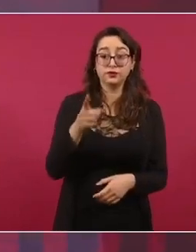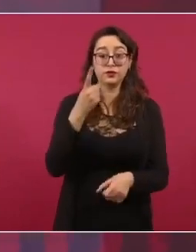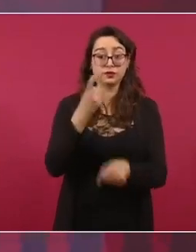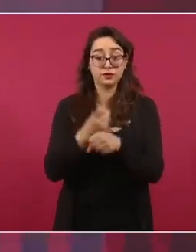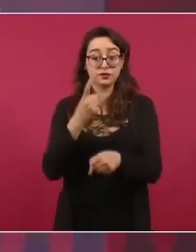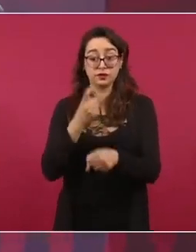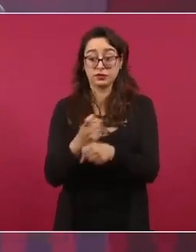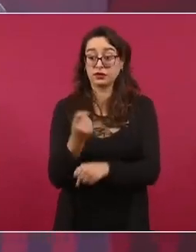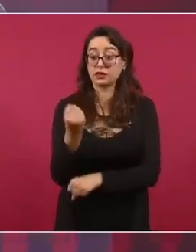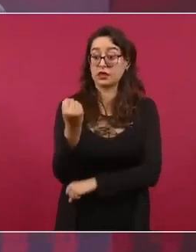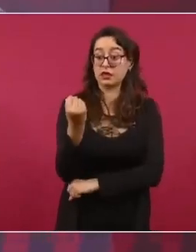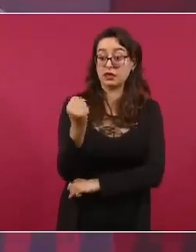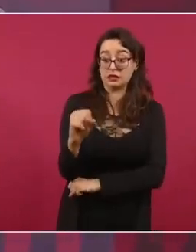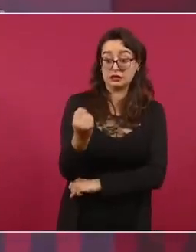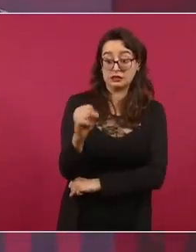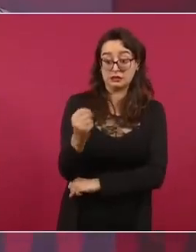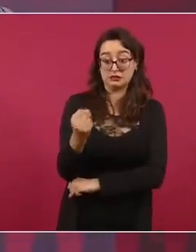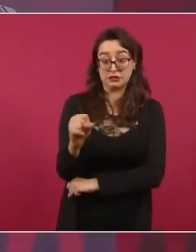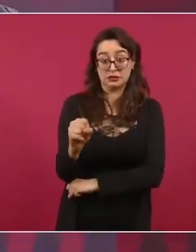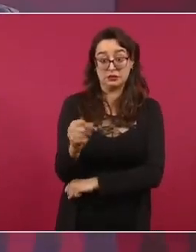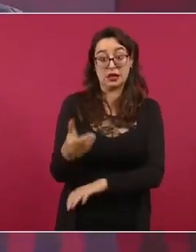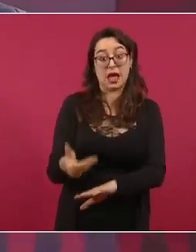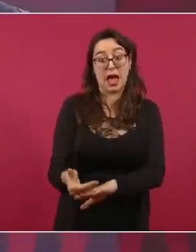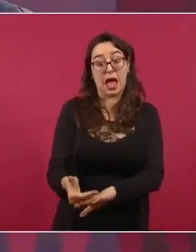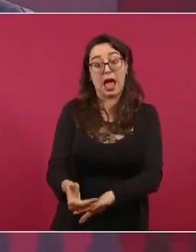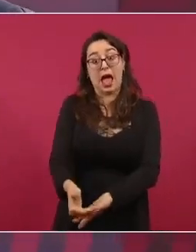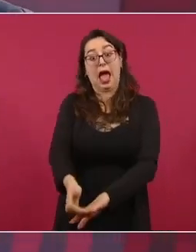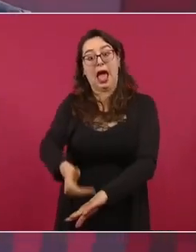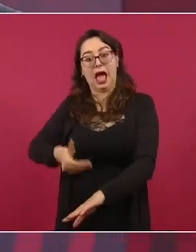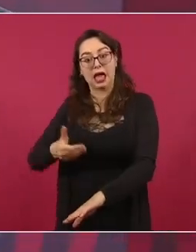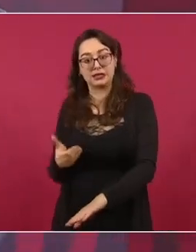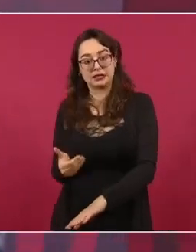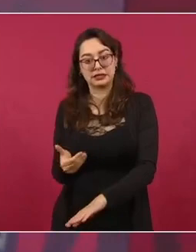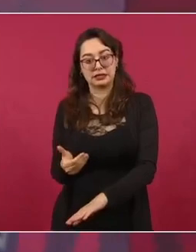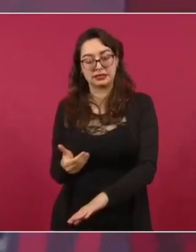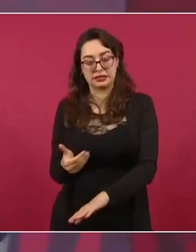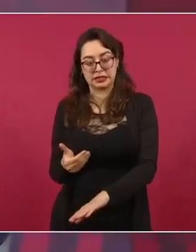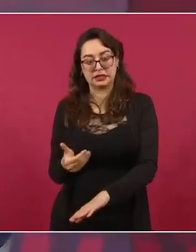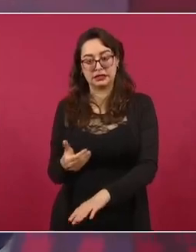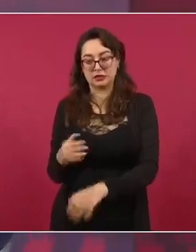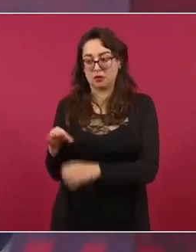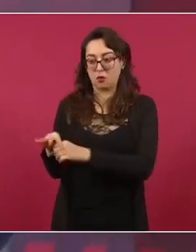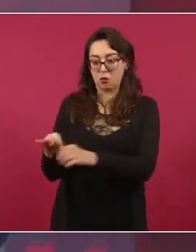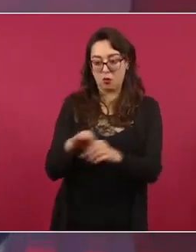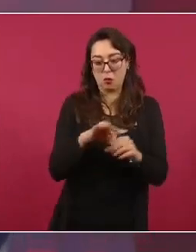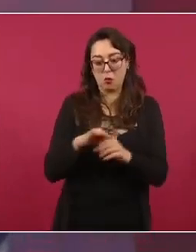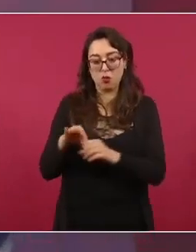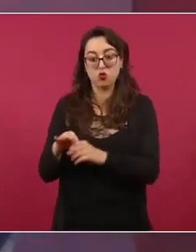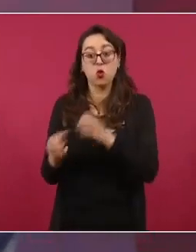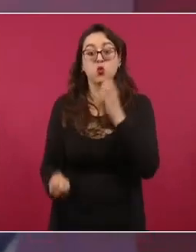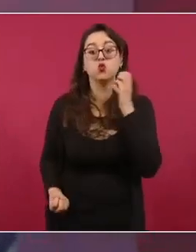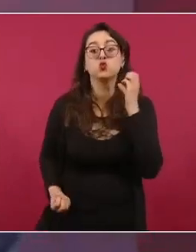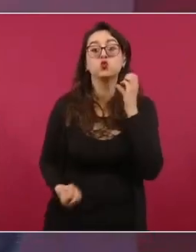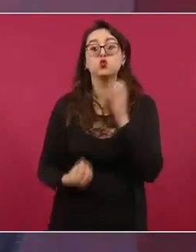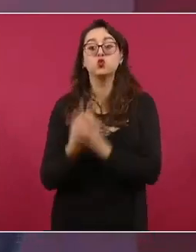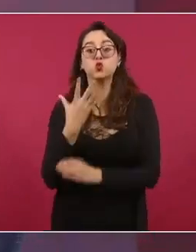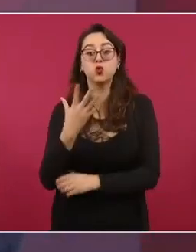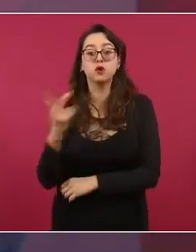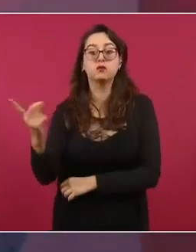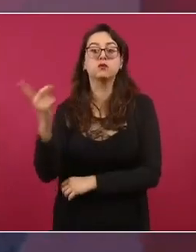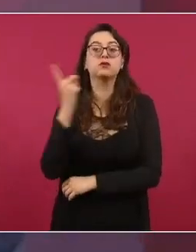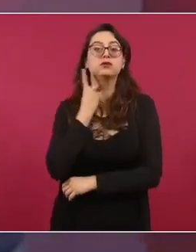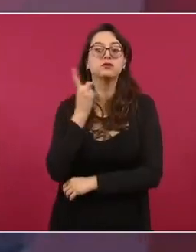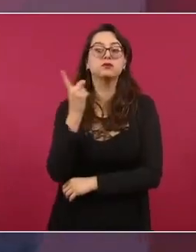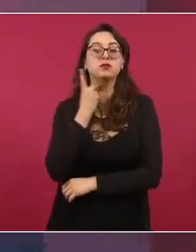porque la elección va a ser en junio del año próximo, y aquí estoy hablando del